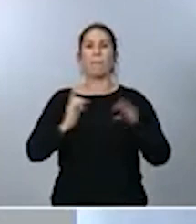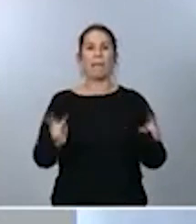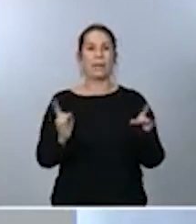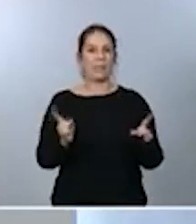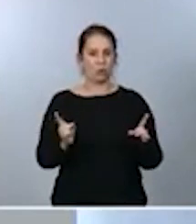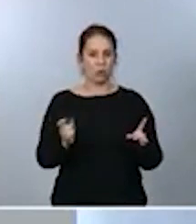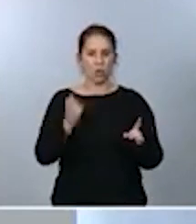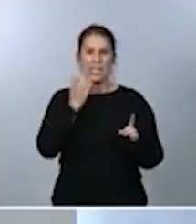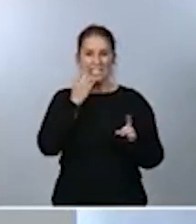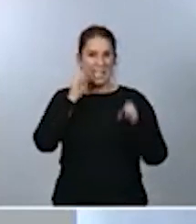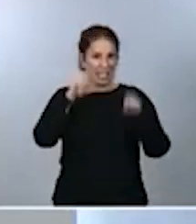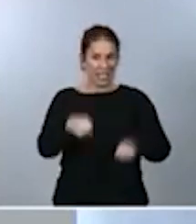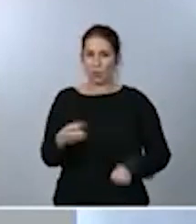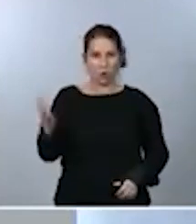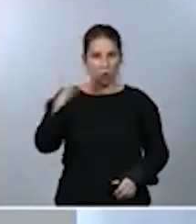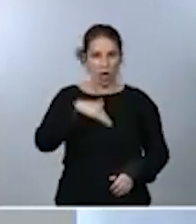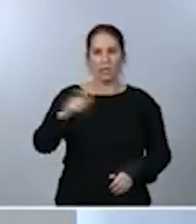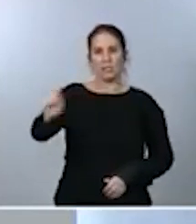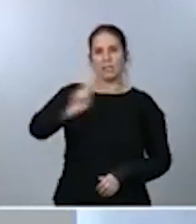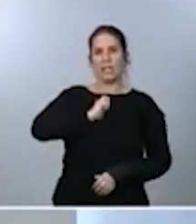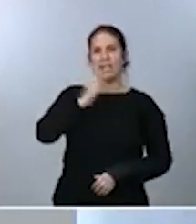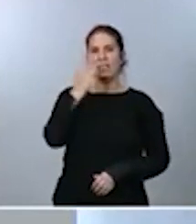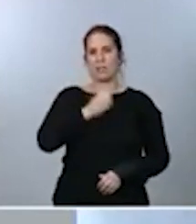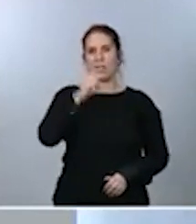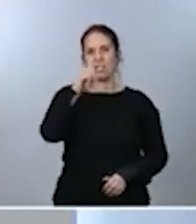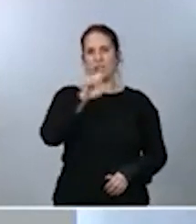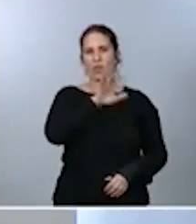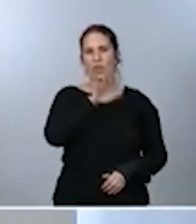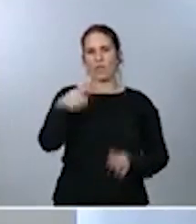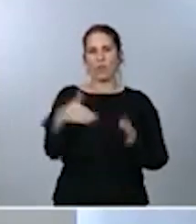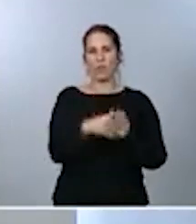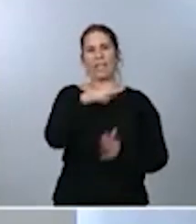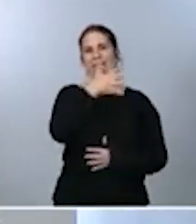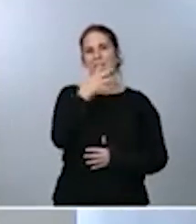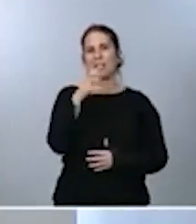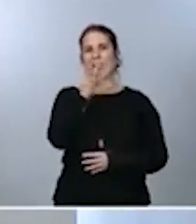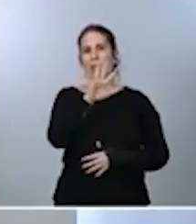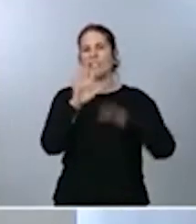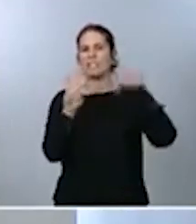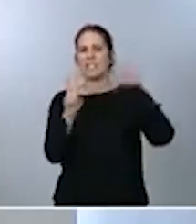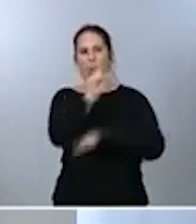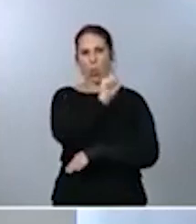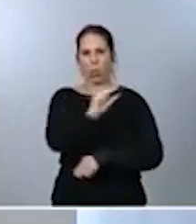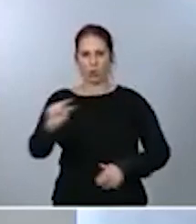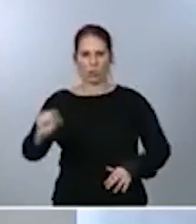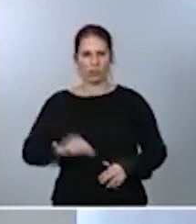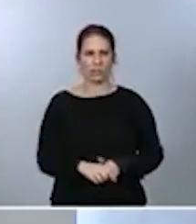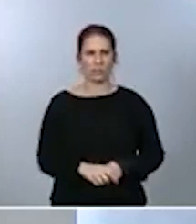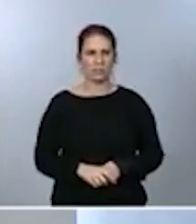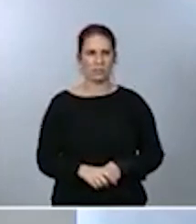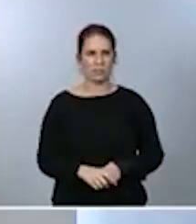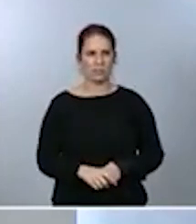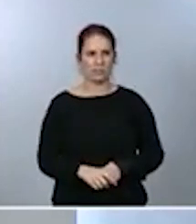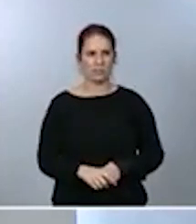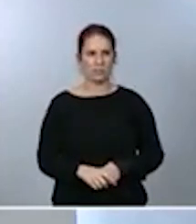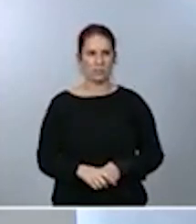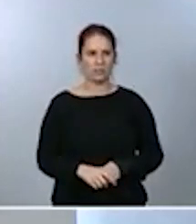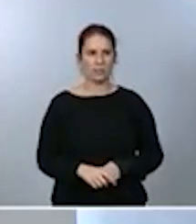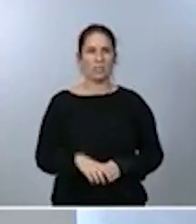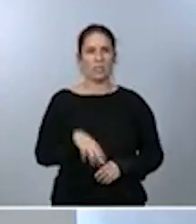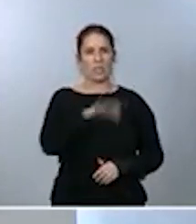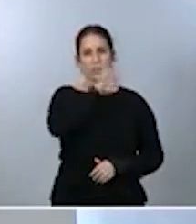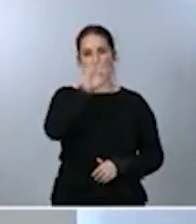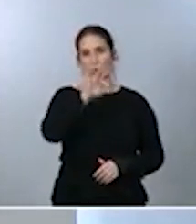retraso que recibamos 3 millones 155 mil 547 dosis y progresivamente hasta el mes de junio